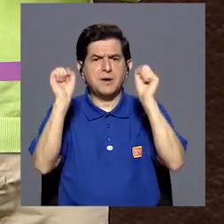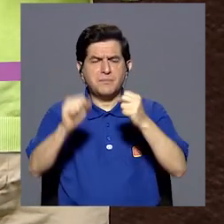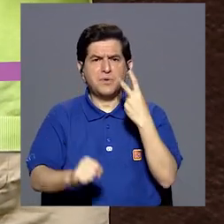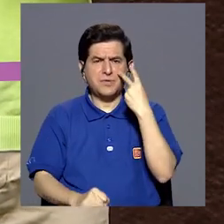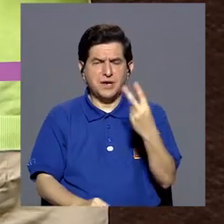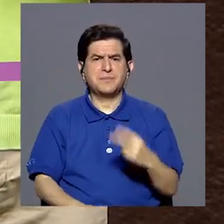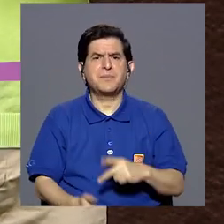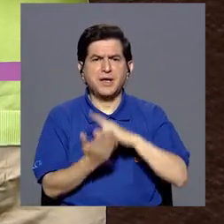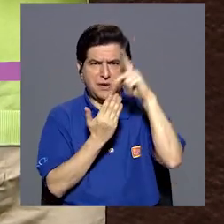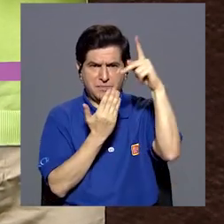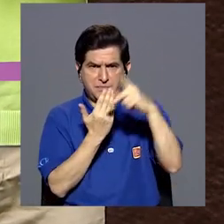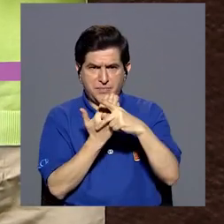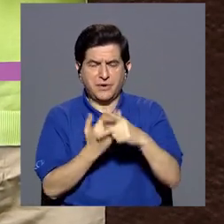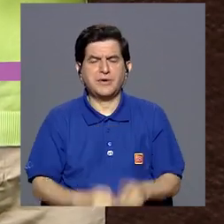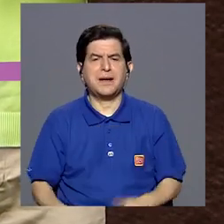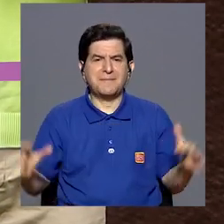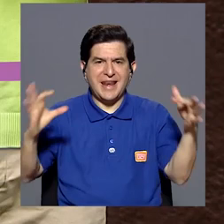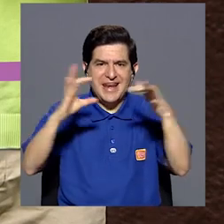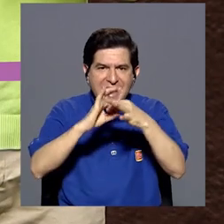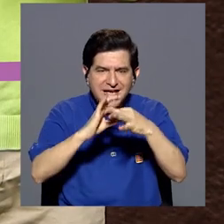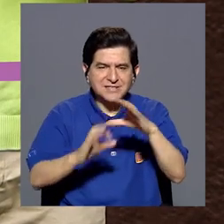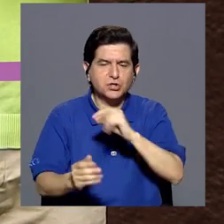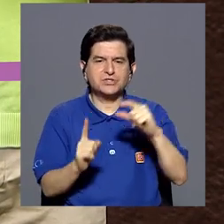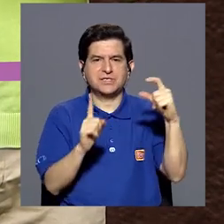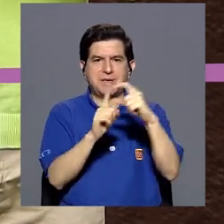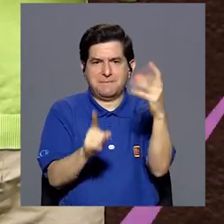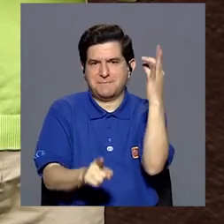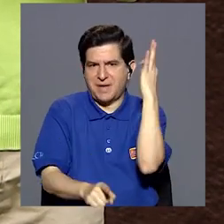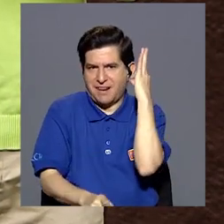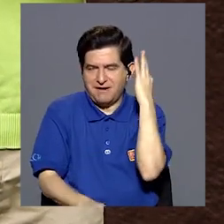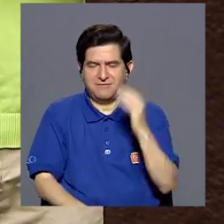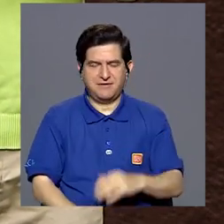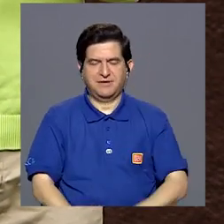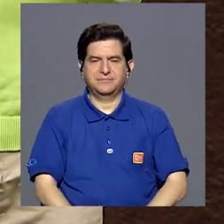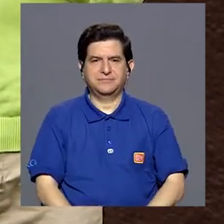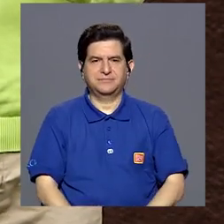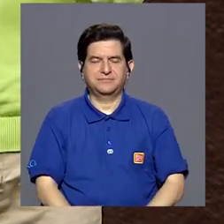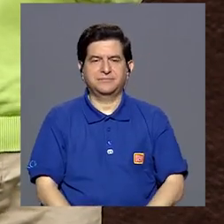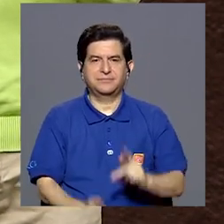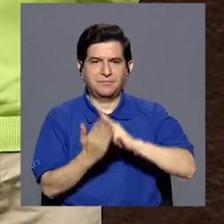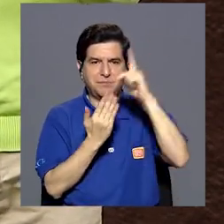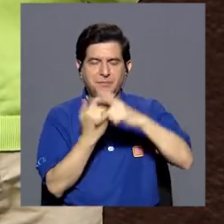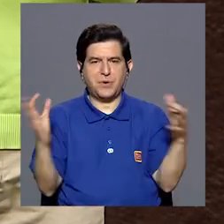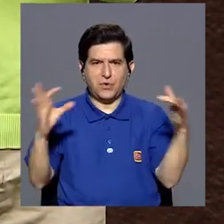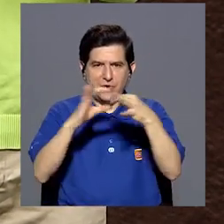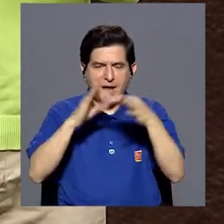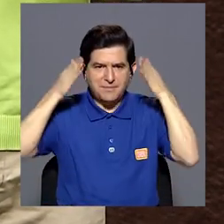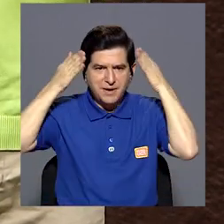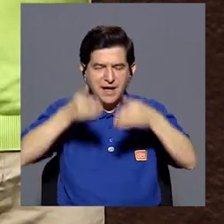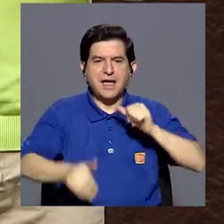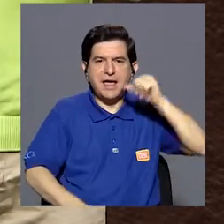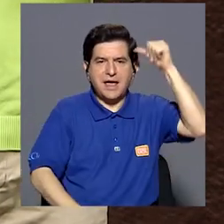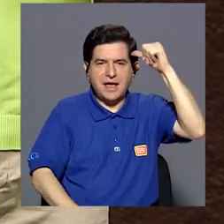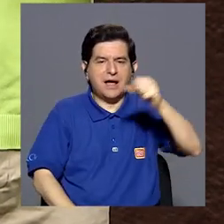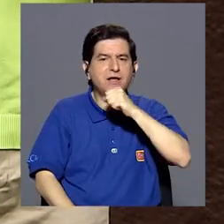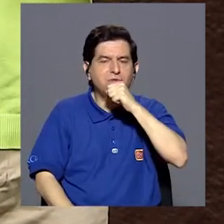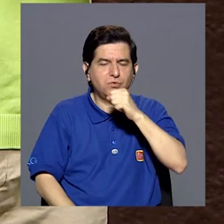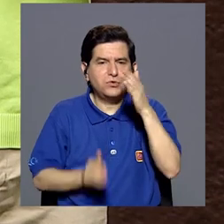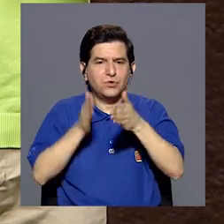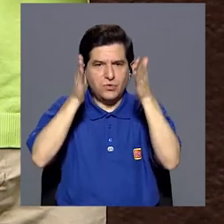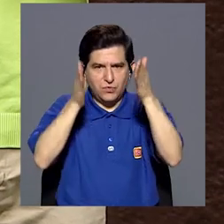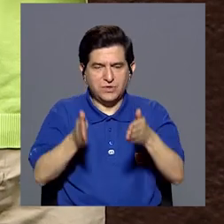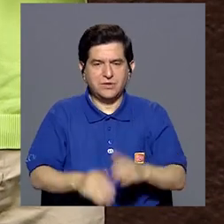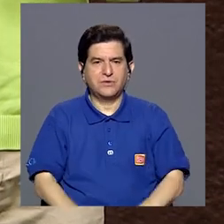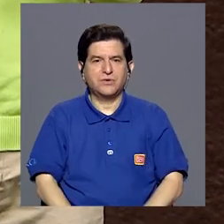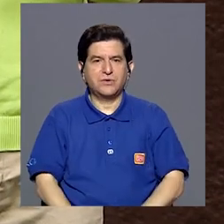acerca de este tema, puedan ver nuestros programas Nexus y Palabra de Mujer. El programa Nexus se